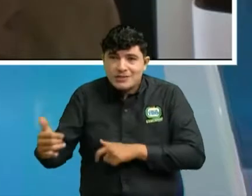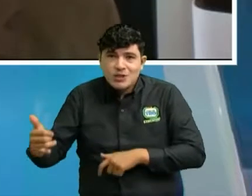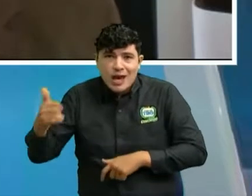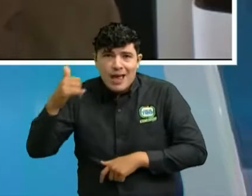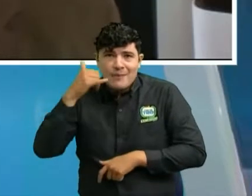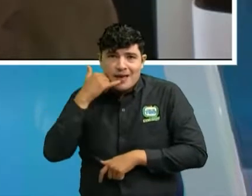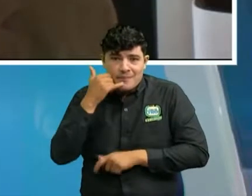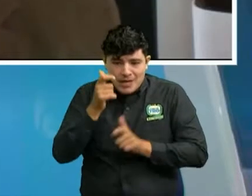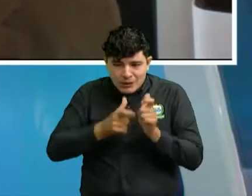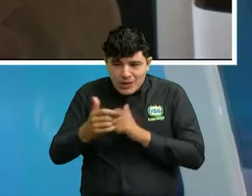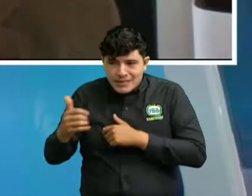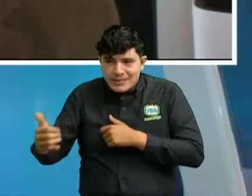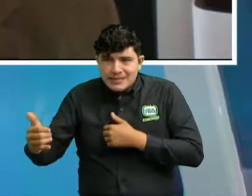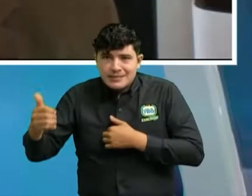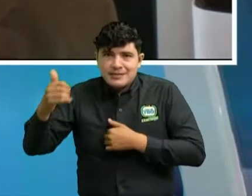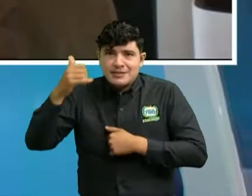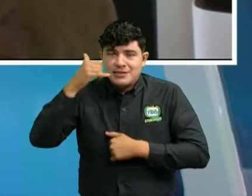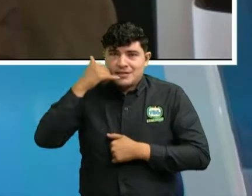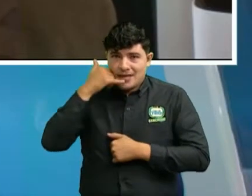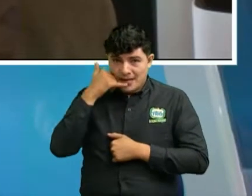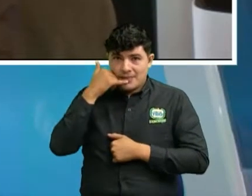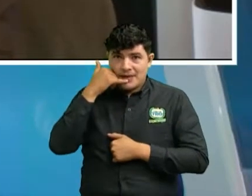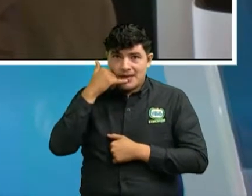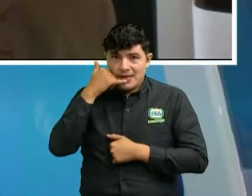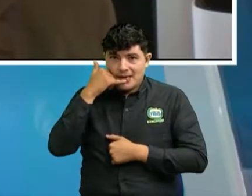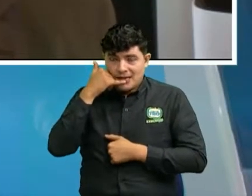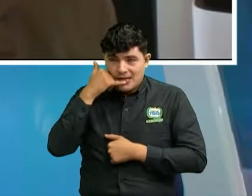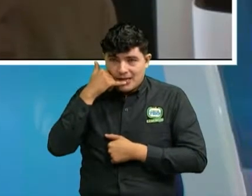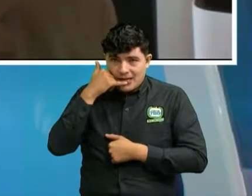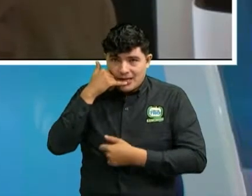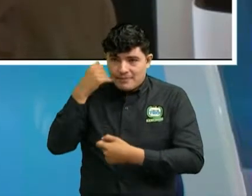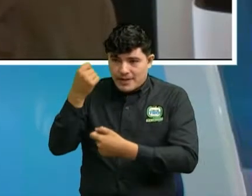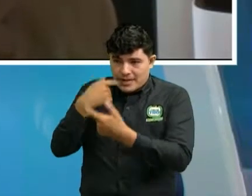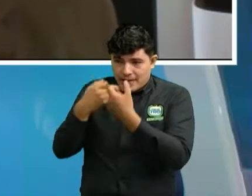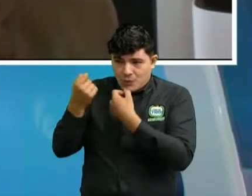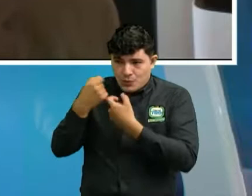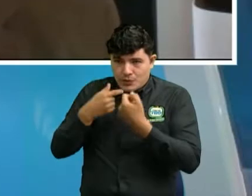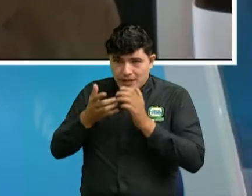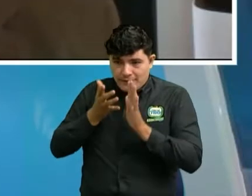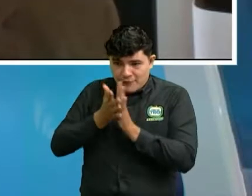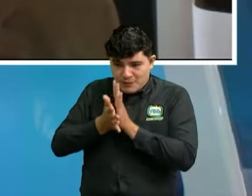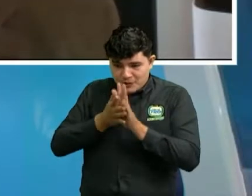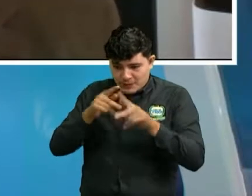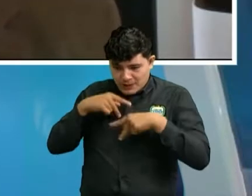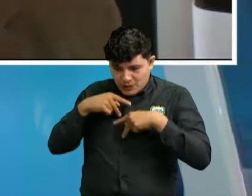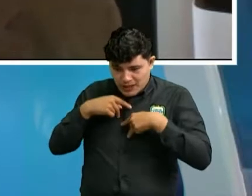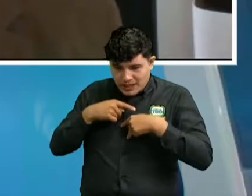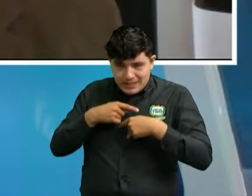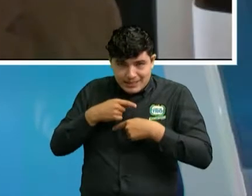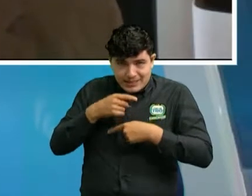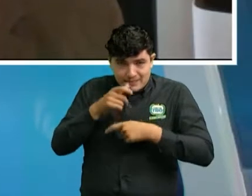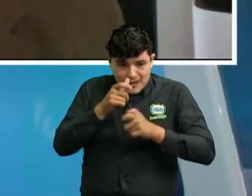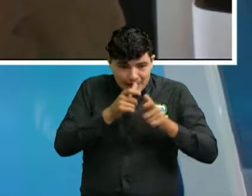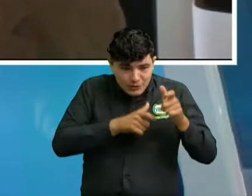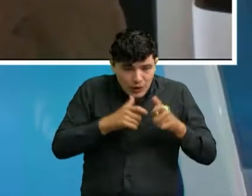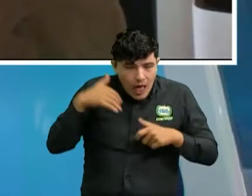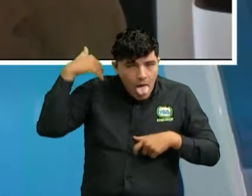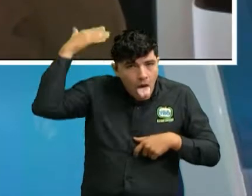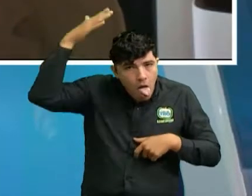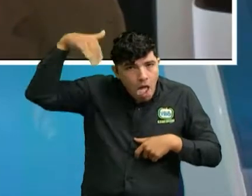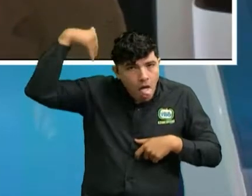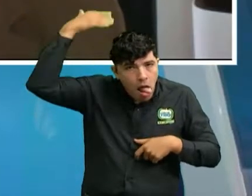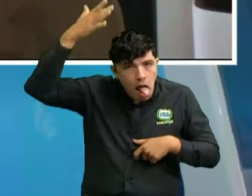porque se hacen pasar por funcionarios del banco para obtener la información de nosotros, la información sensible, la